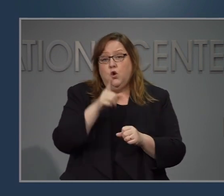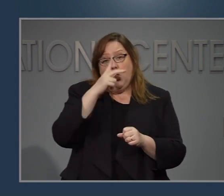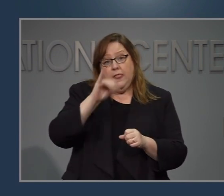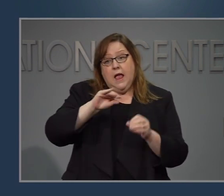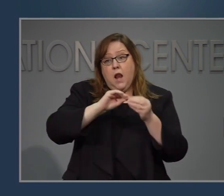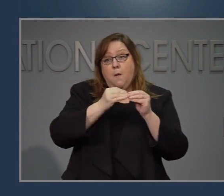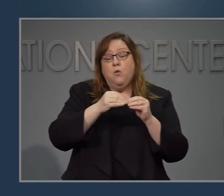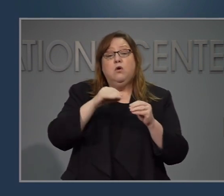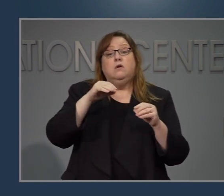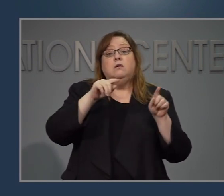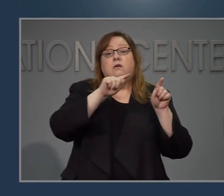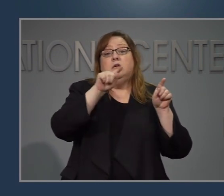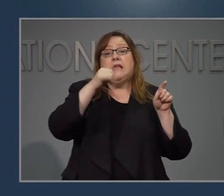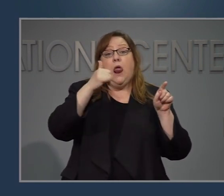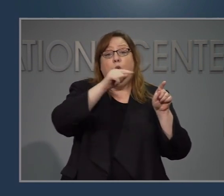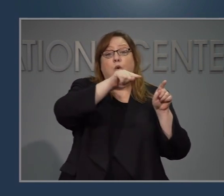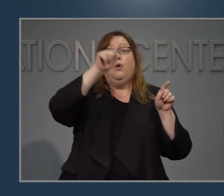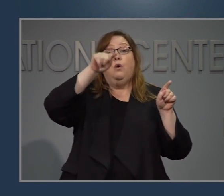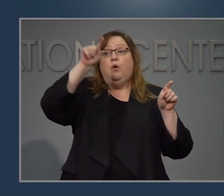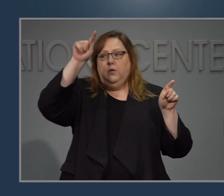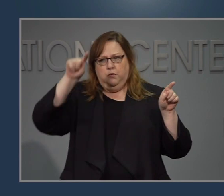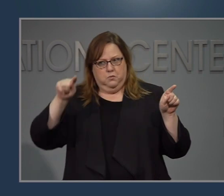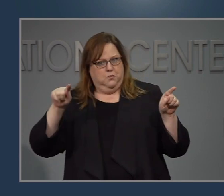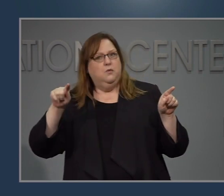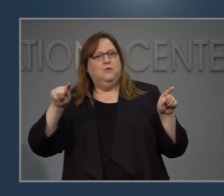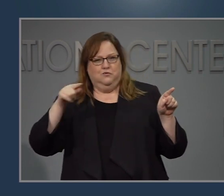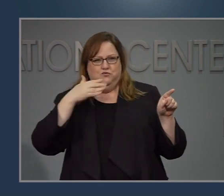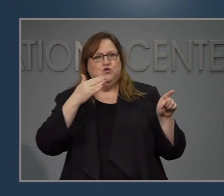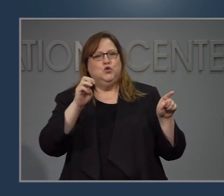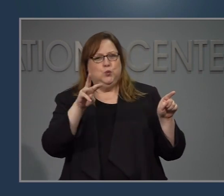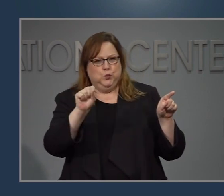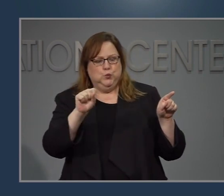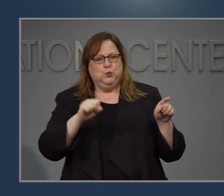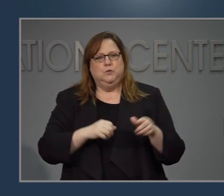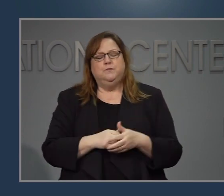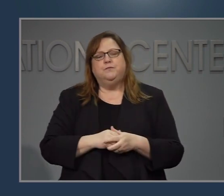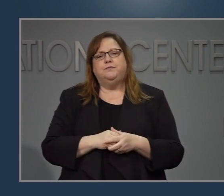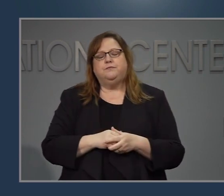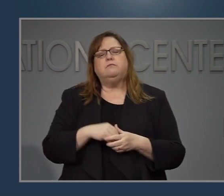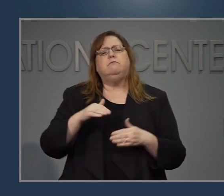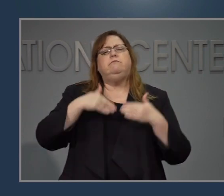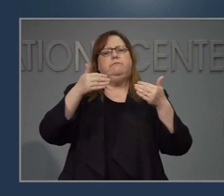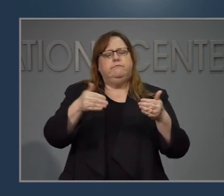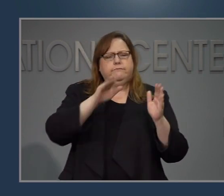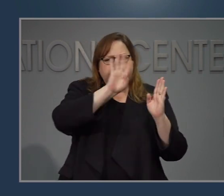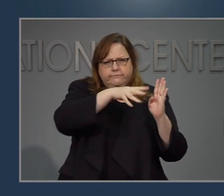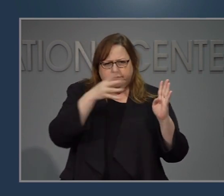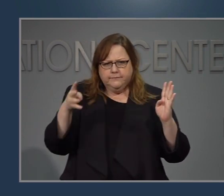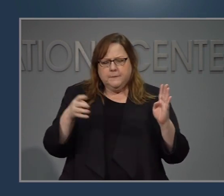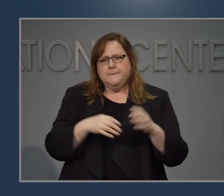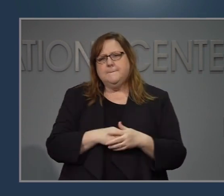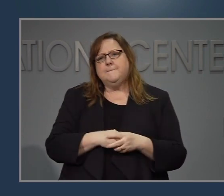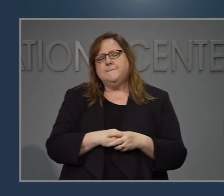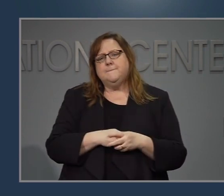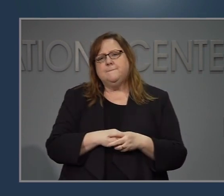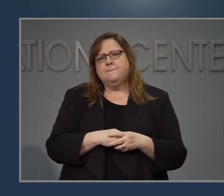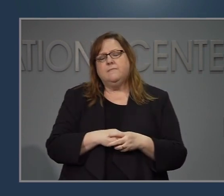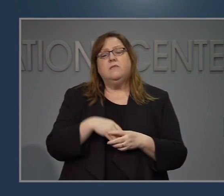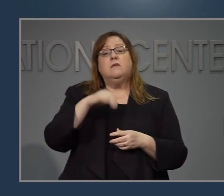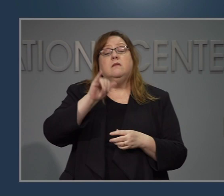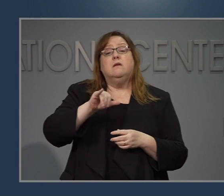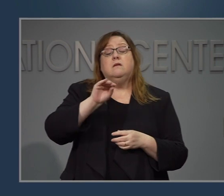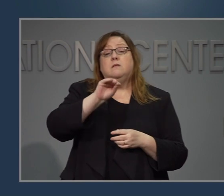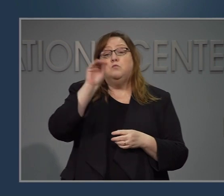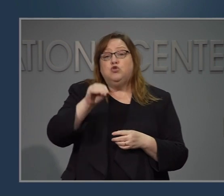bajando. Esas son buenas noticias. Cuando nosotros vemos las pruebas confirmadas por laboratorio y ustedes ven